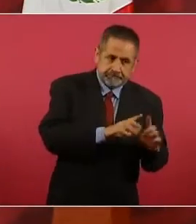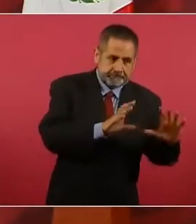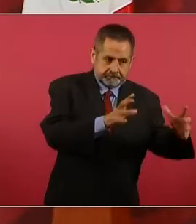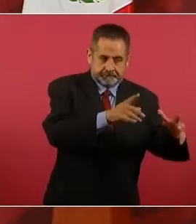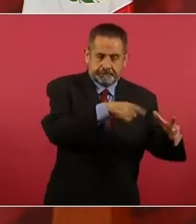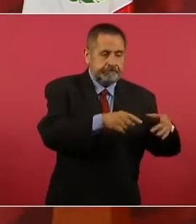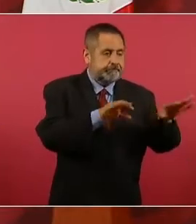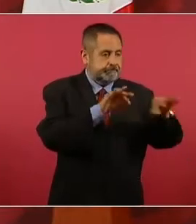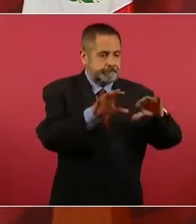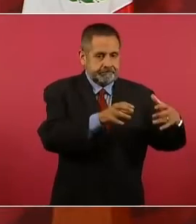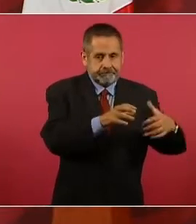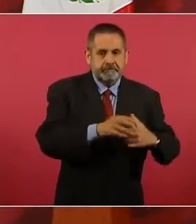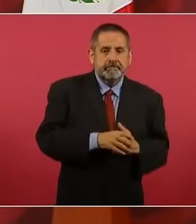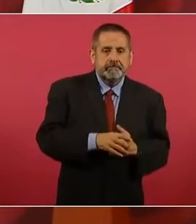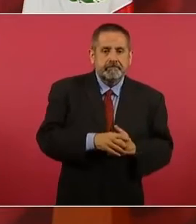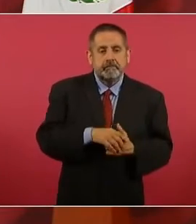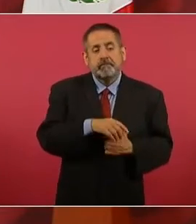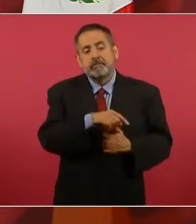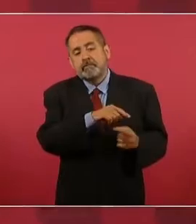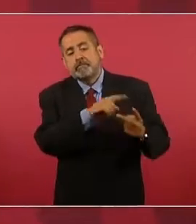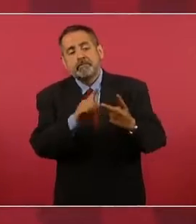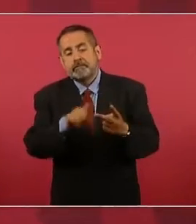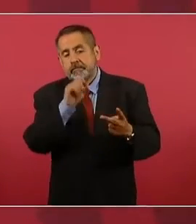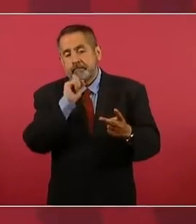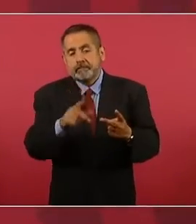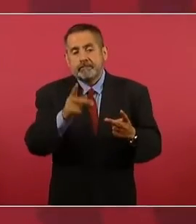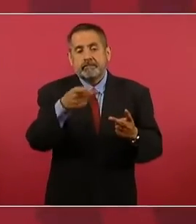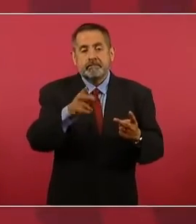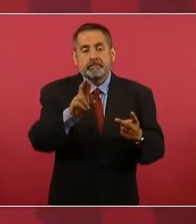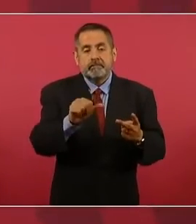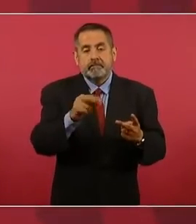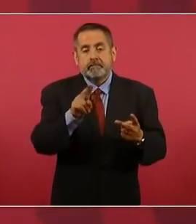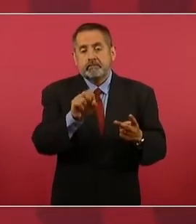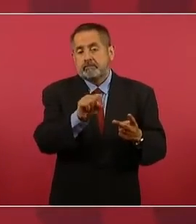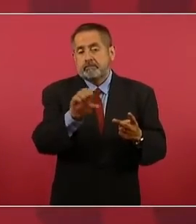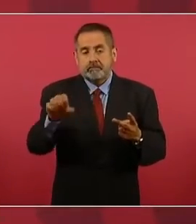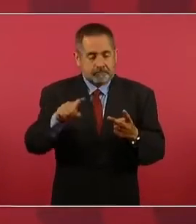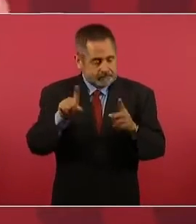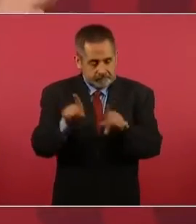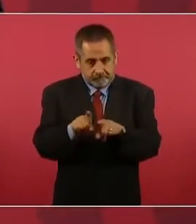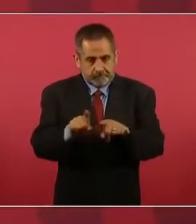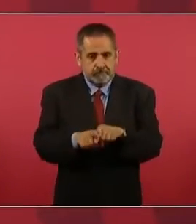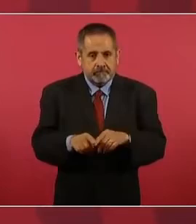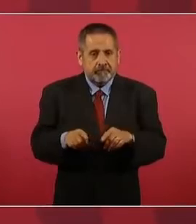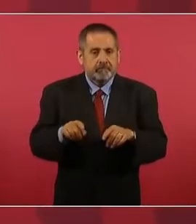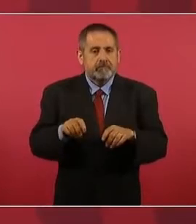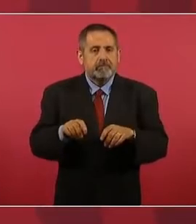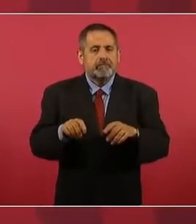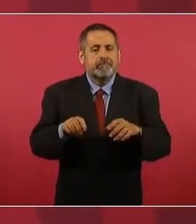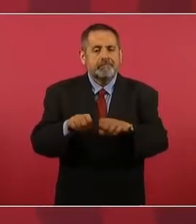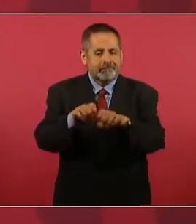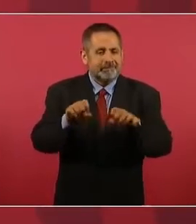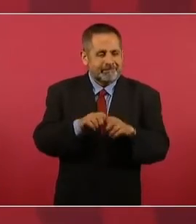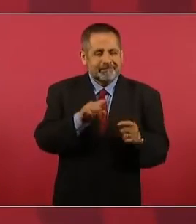Krause del equipo de vuelta,